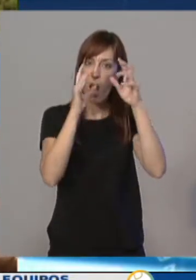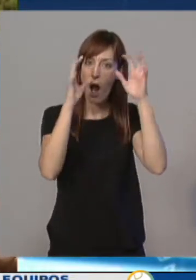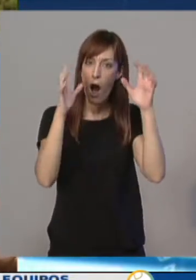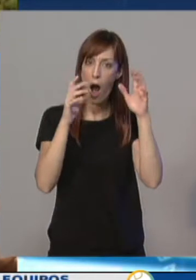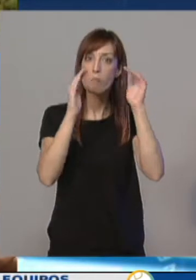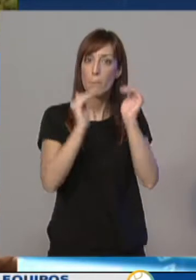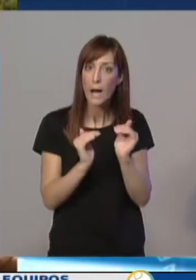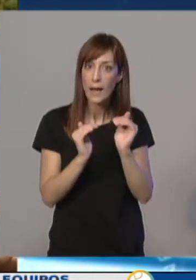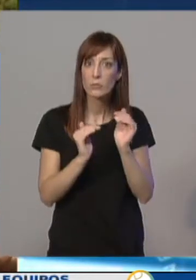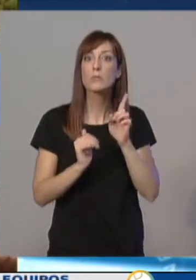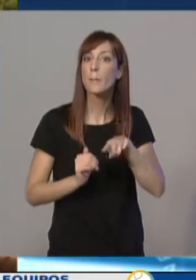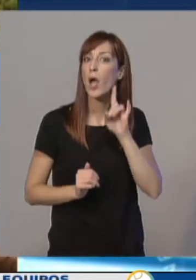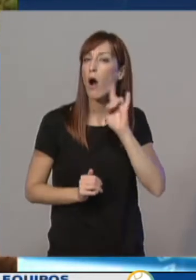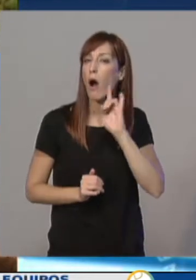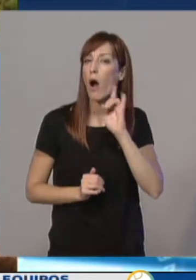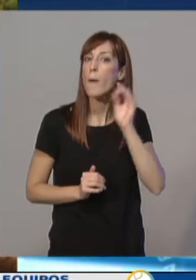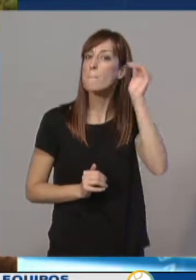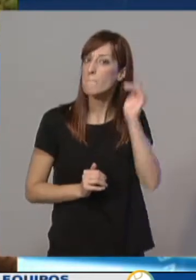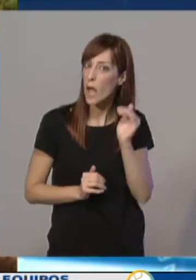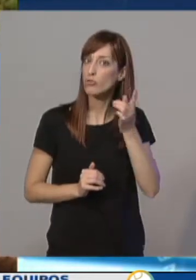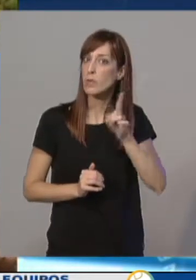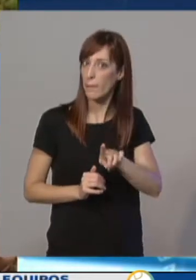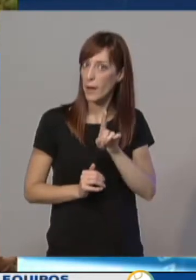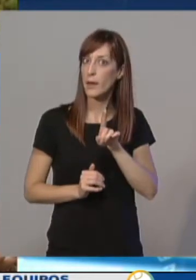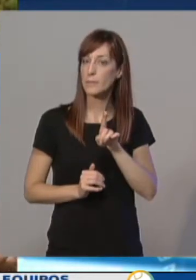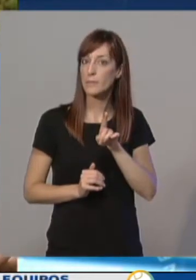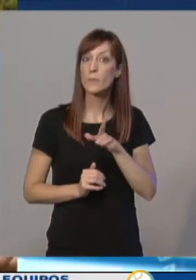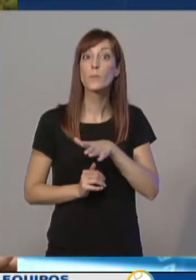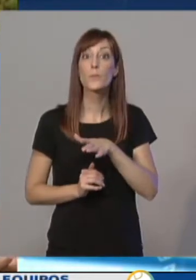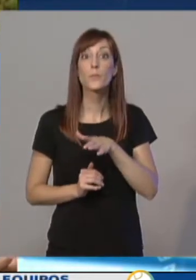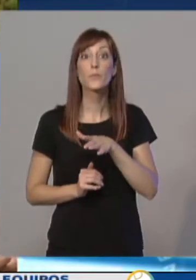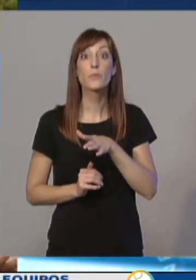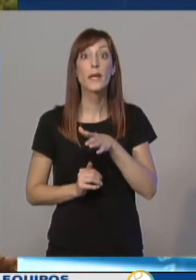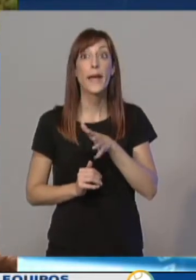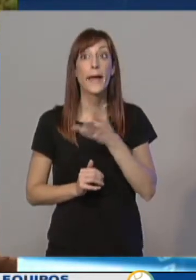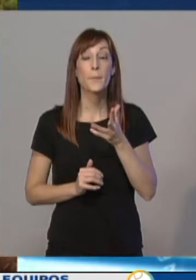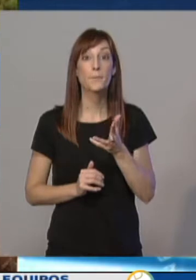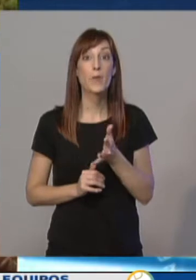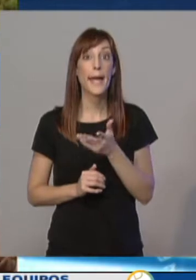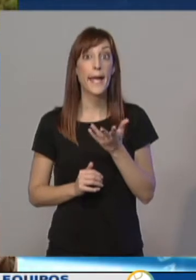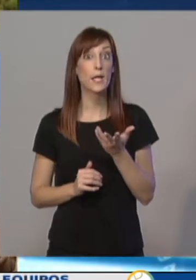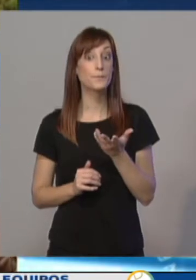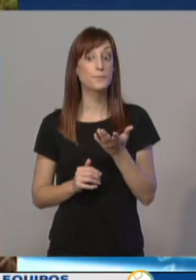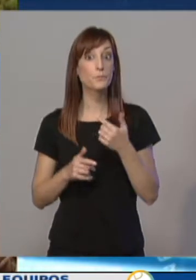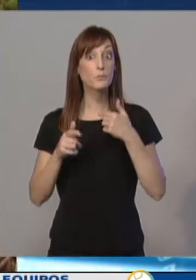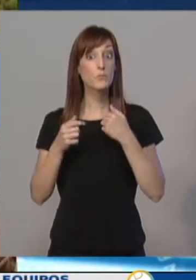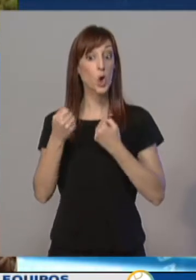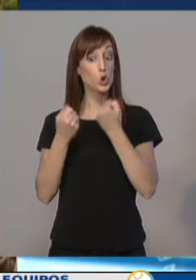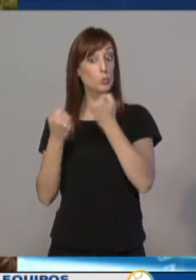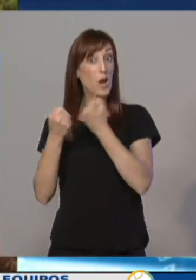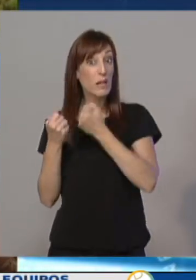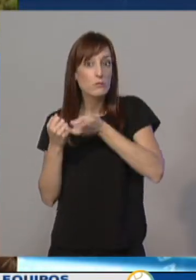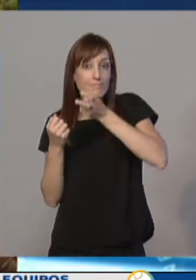ruido como de emisiones contaminantes a la atmósfera... ...y los vehículos antiguos